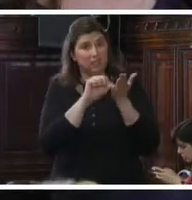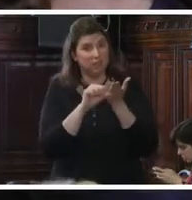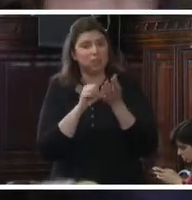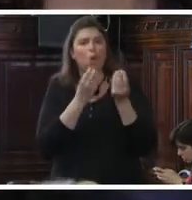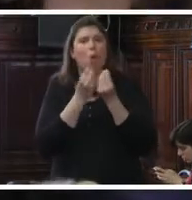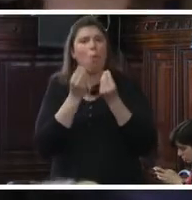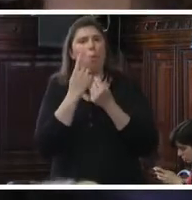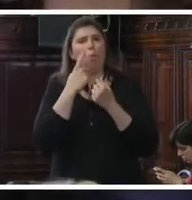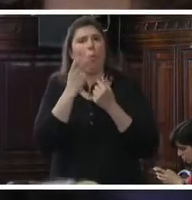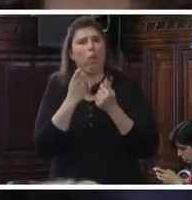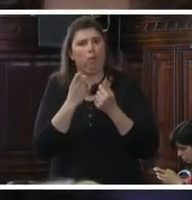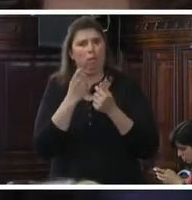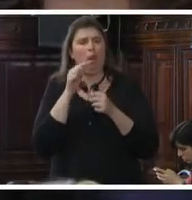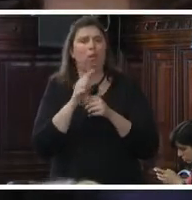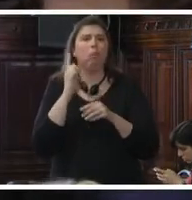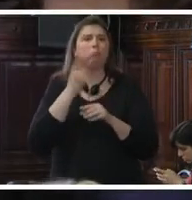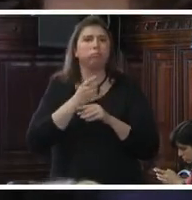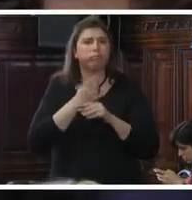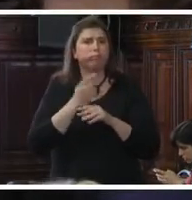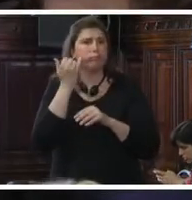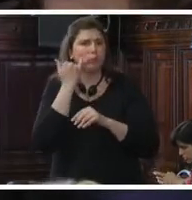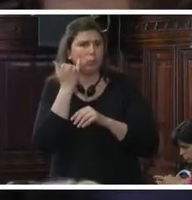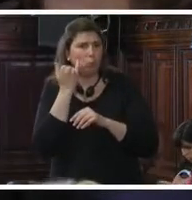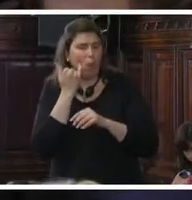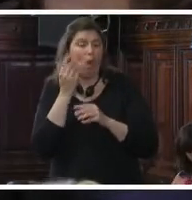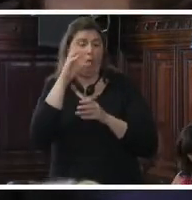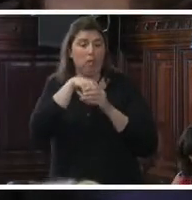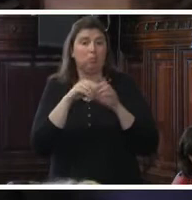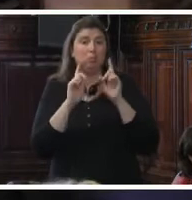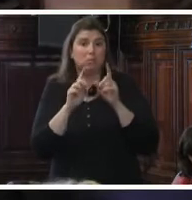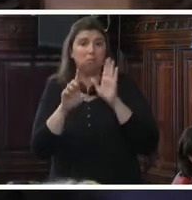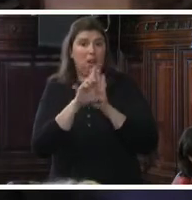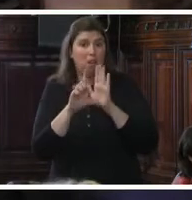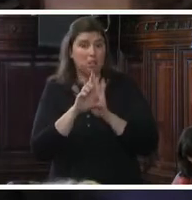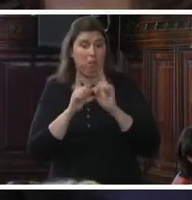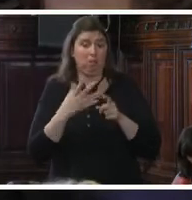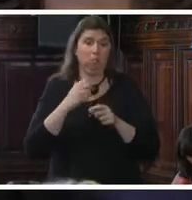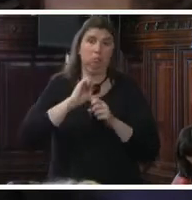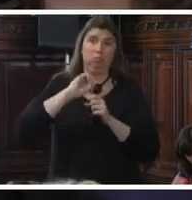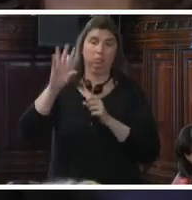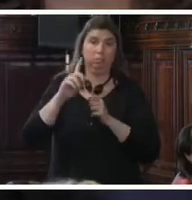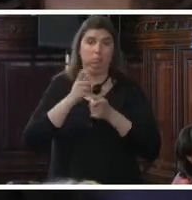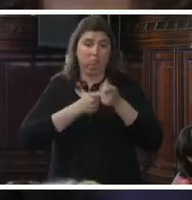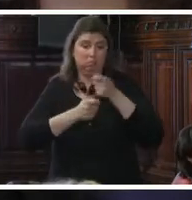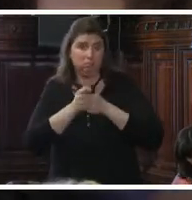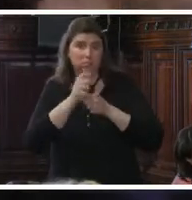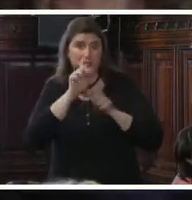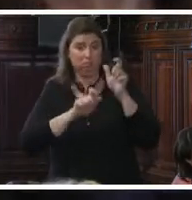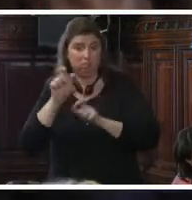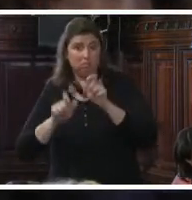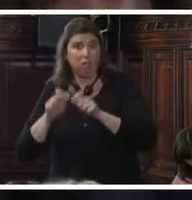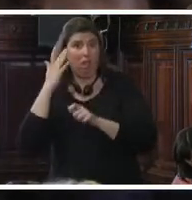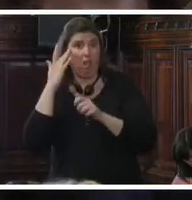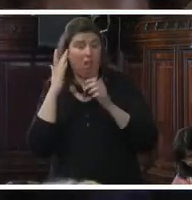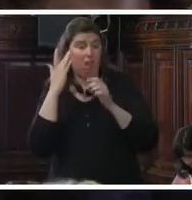la trata de personas y la explotación sexual dentro de las mismas leyes e incluso dentro de los mismos tipos penales, ha dificultado el